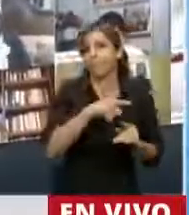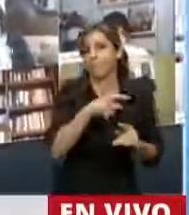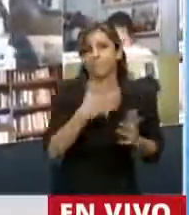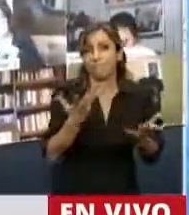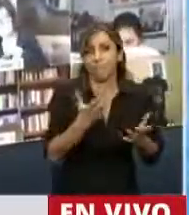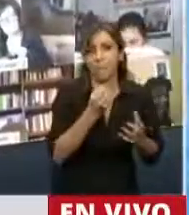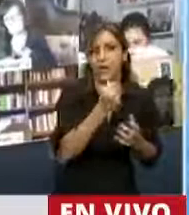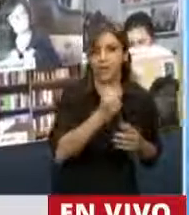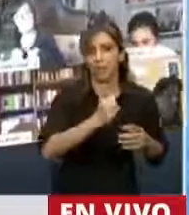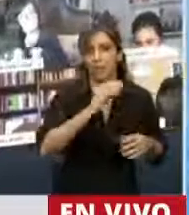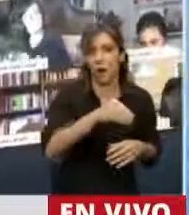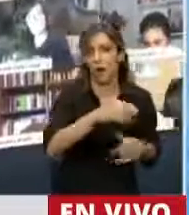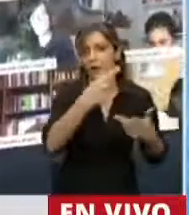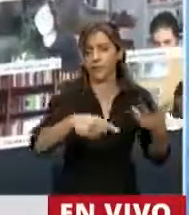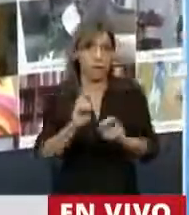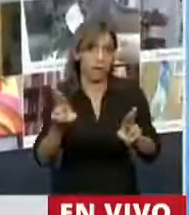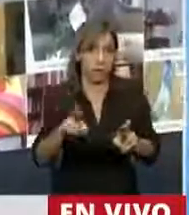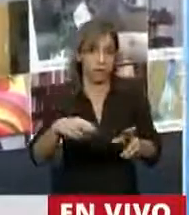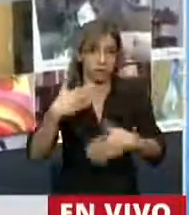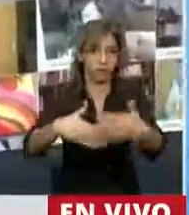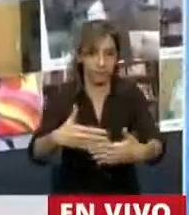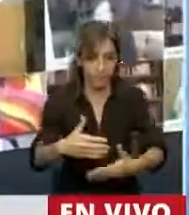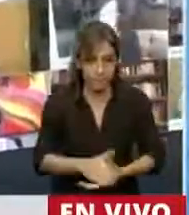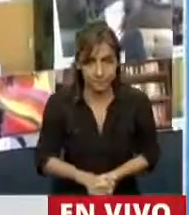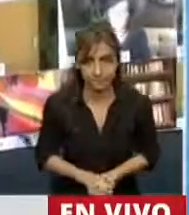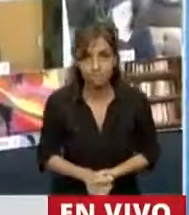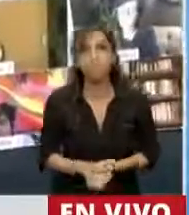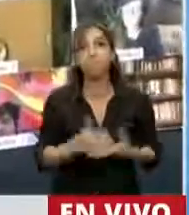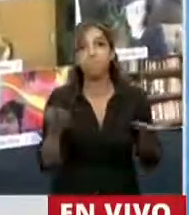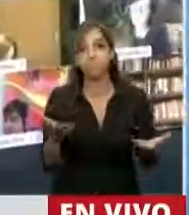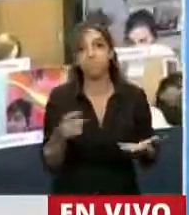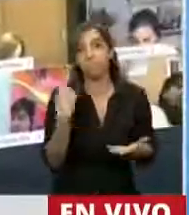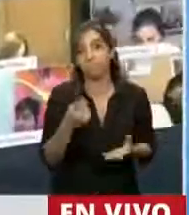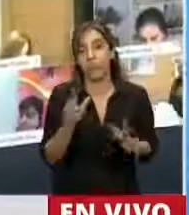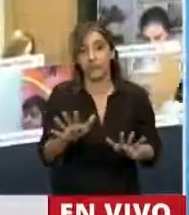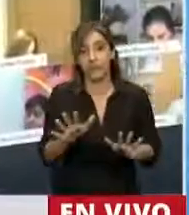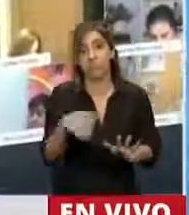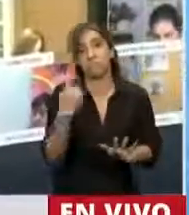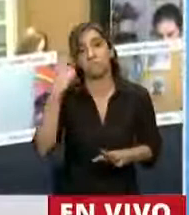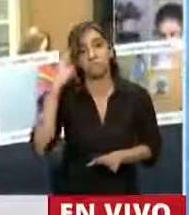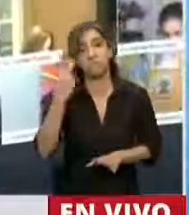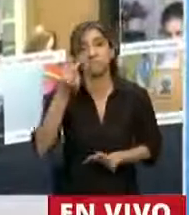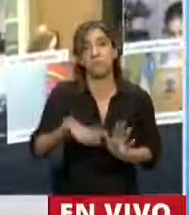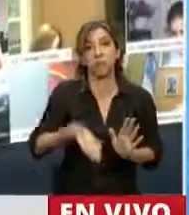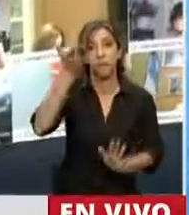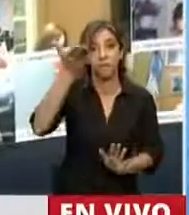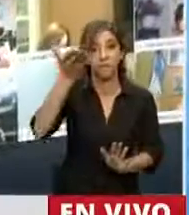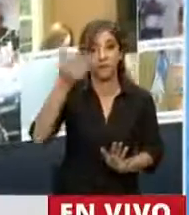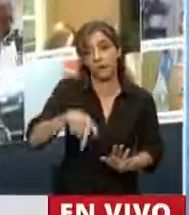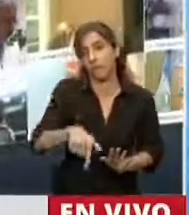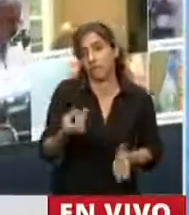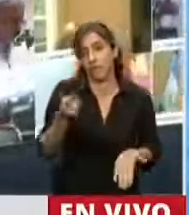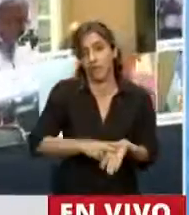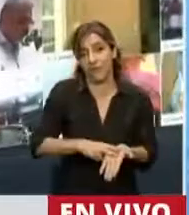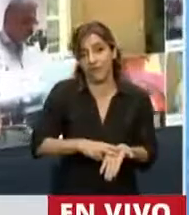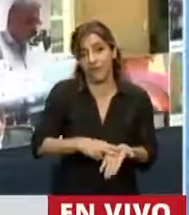economía y en lugar de resolver el problema lo empeora. Uno puede tener el diagnóstico de que la inflación, se ha repetido acá una